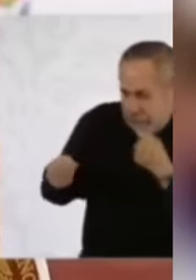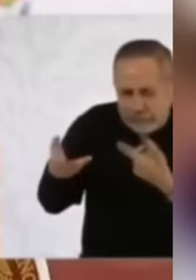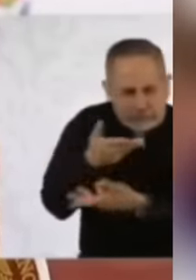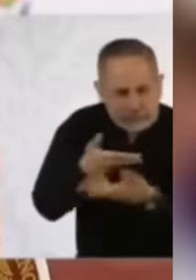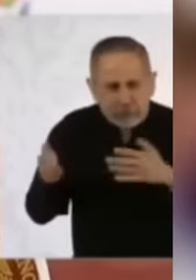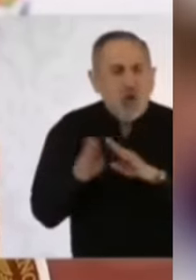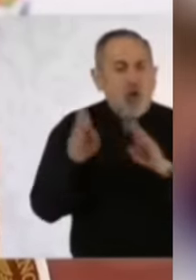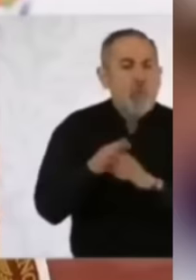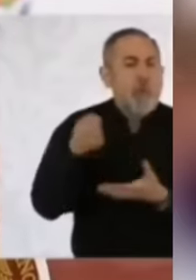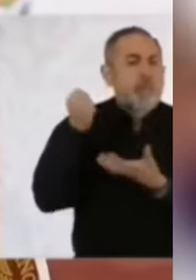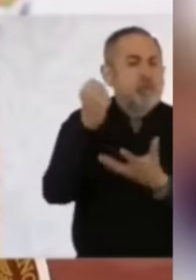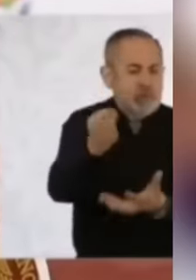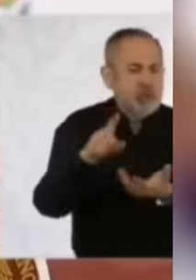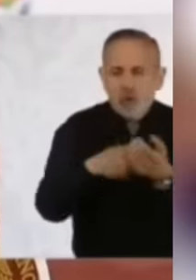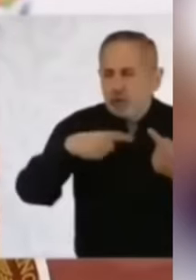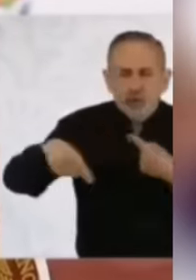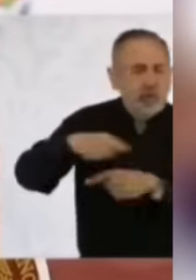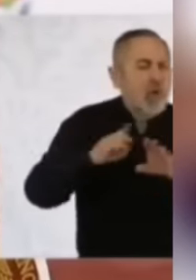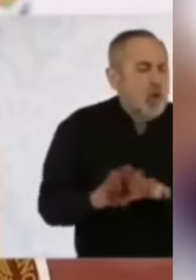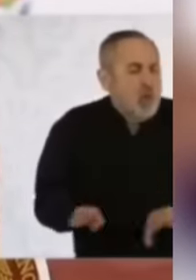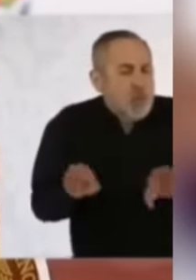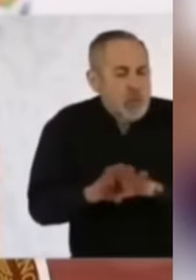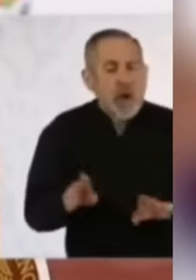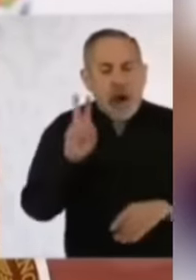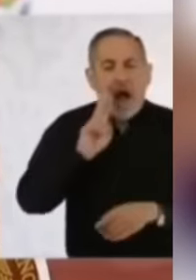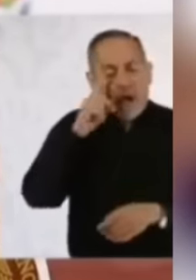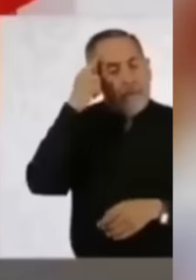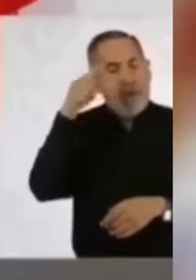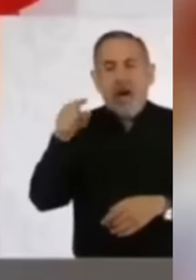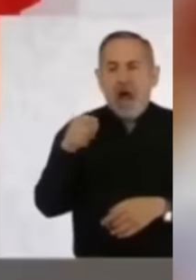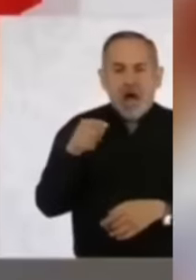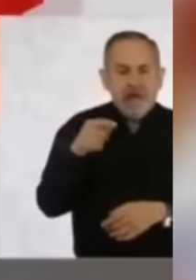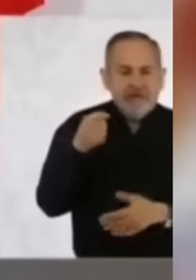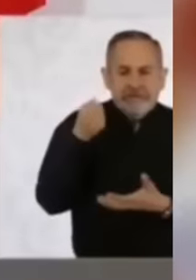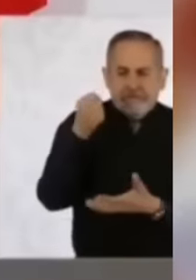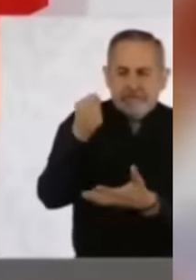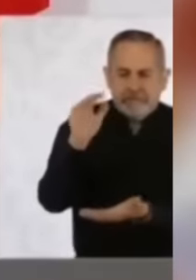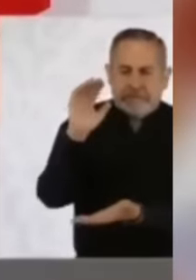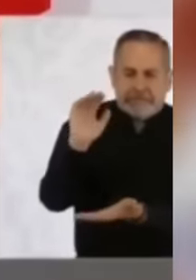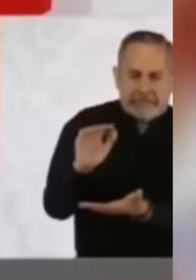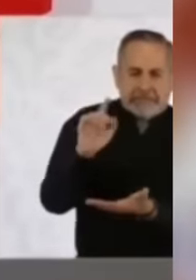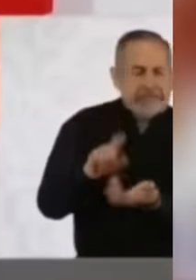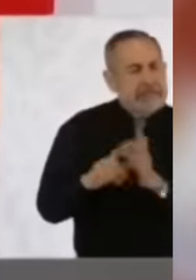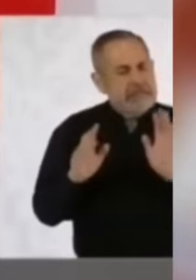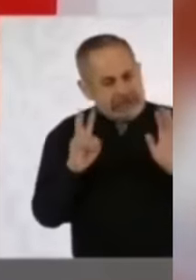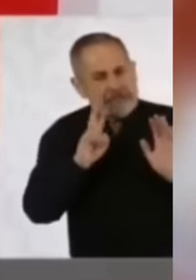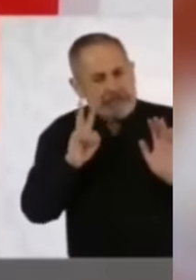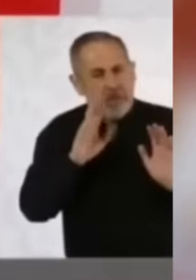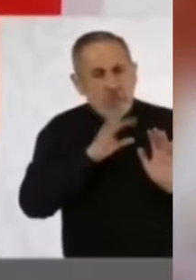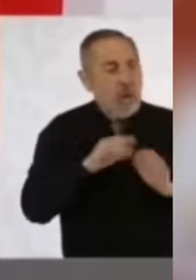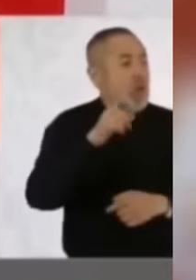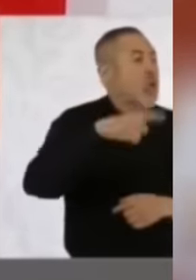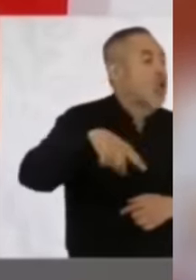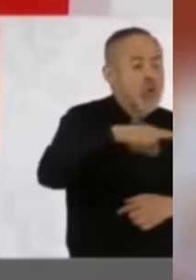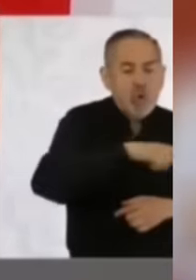del presupuesto público que nos permita, por un lado, disminuir el déficit, también aumentar los